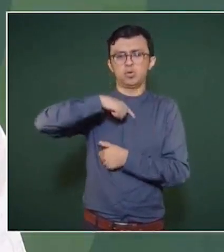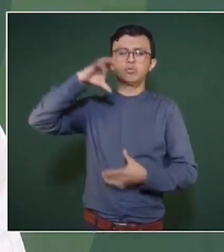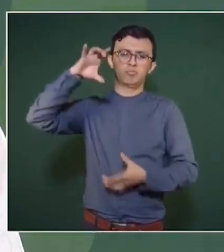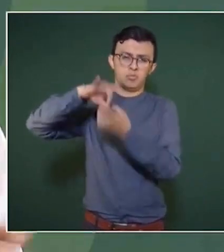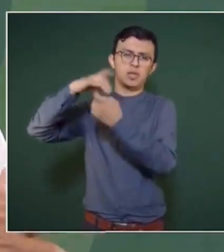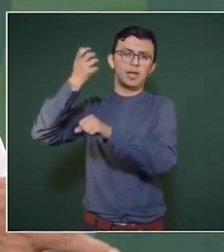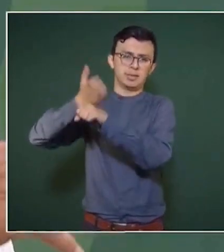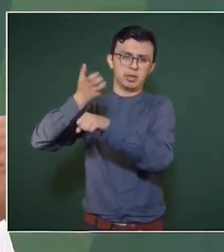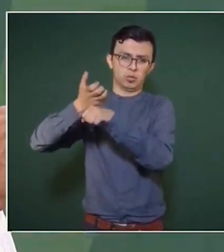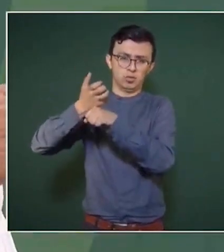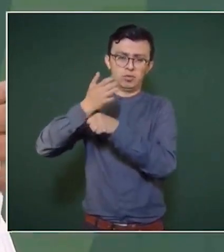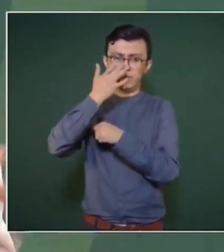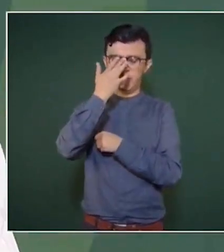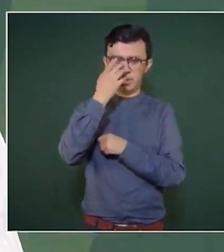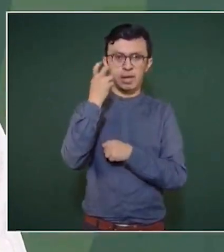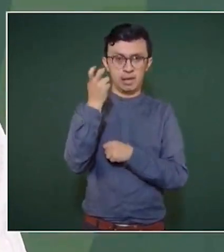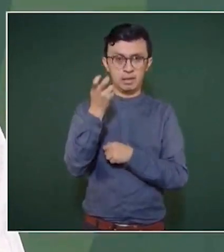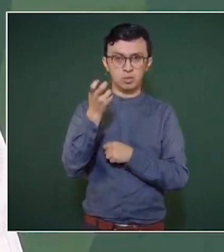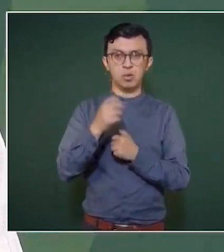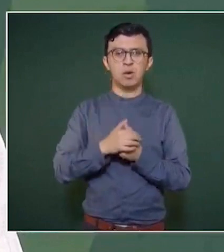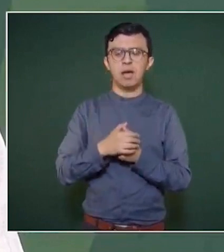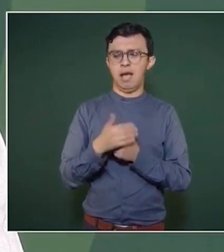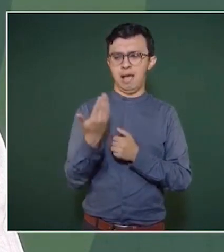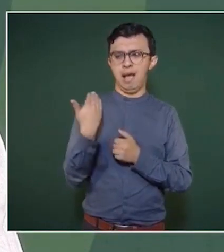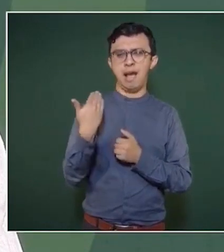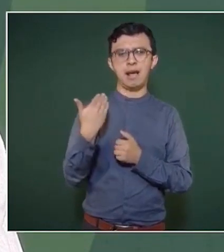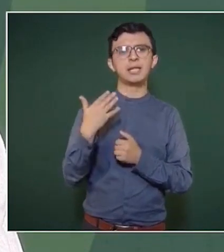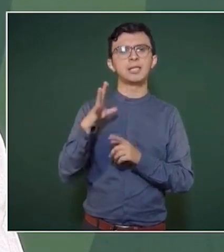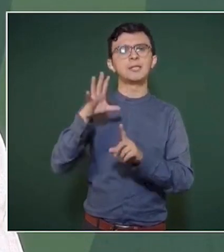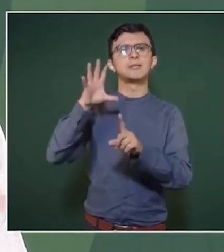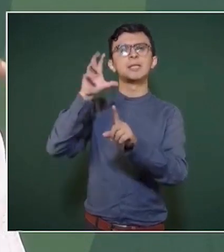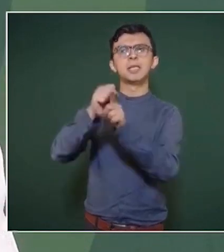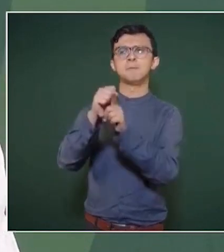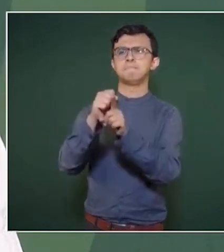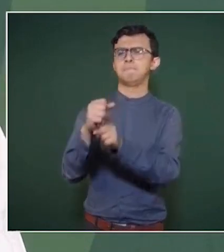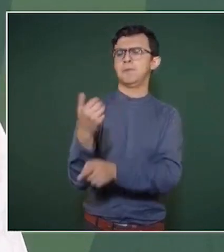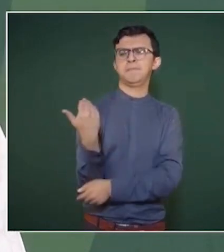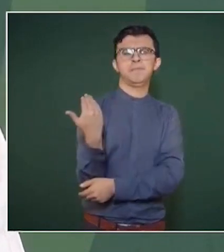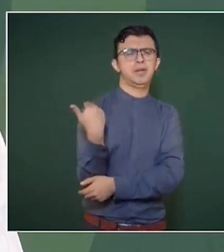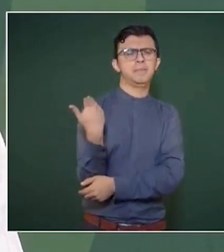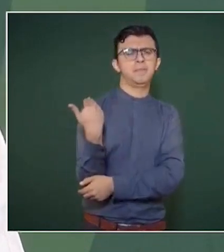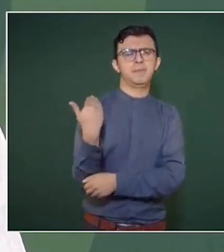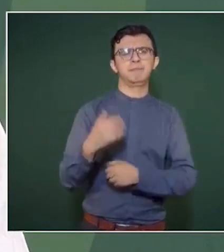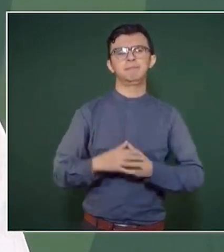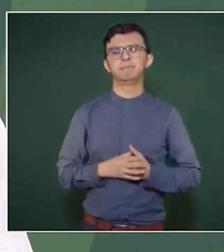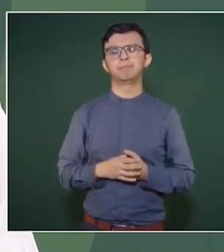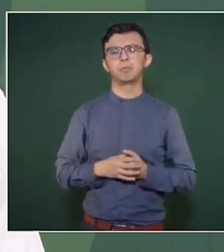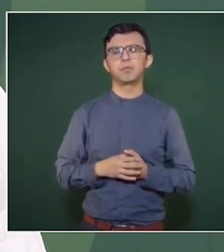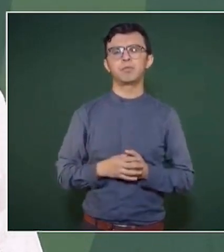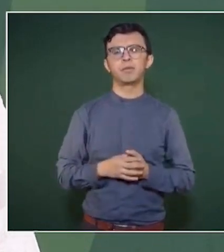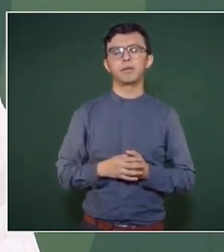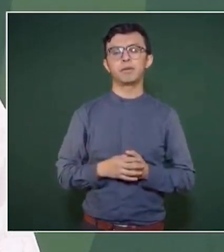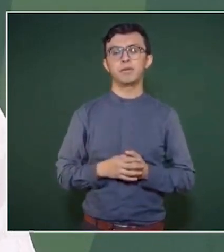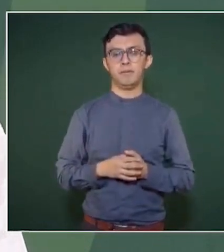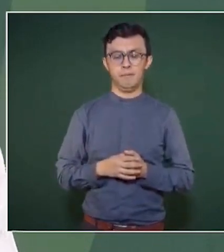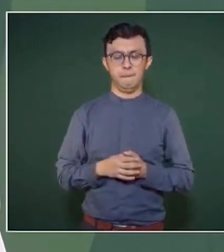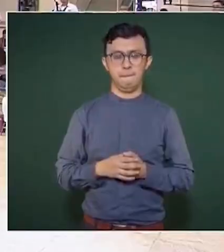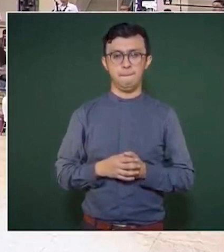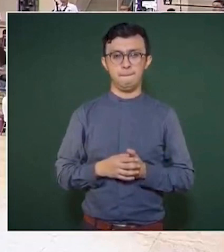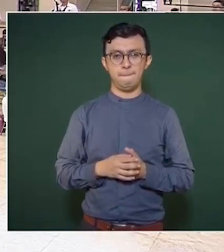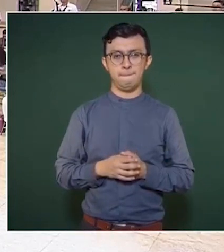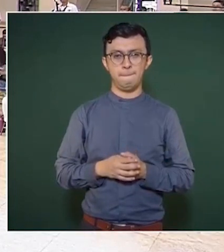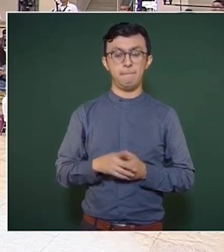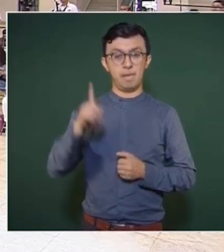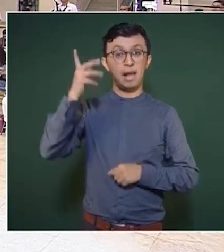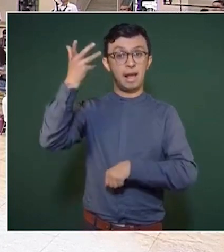Esto se acaba de lograr hace relativamente poco. El principal socio de